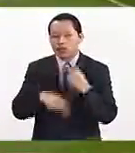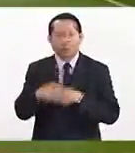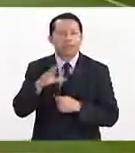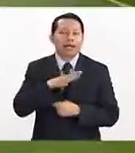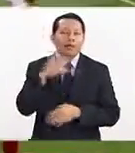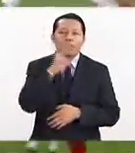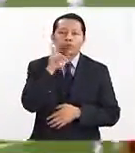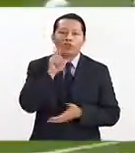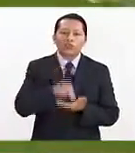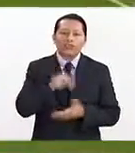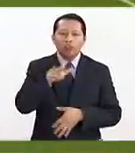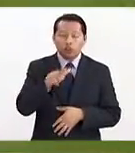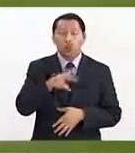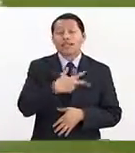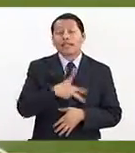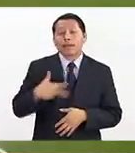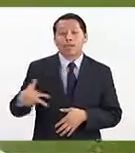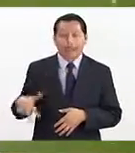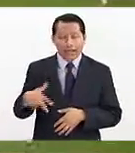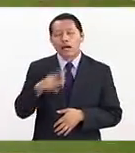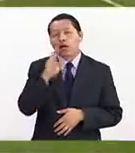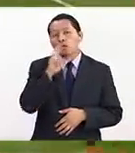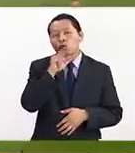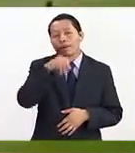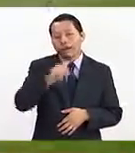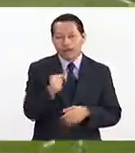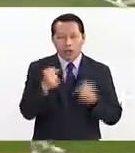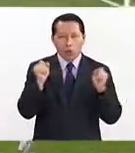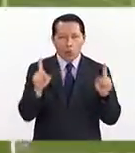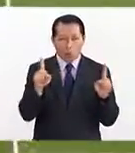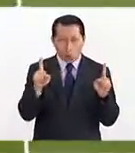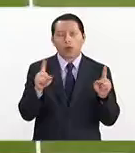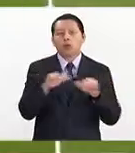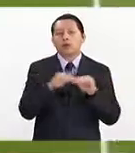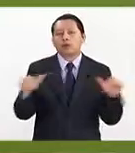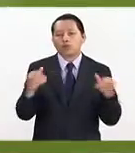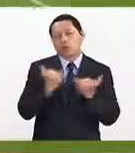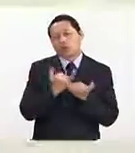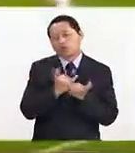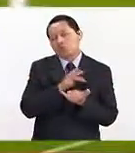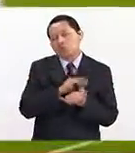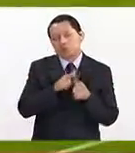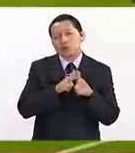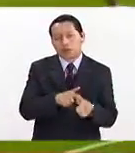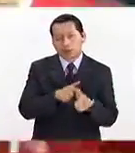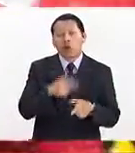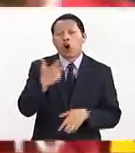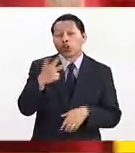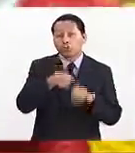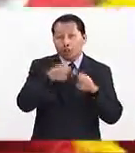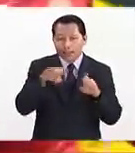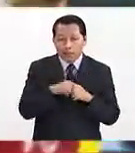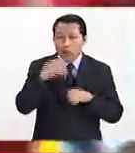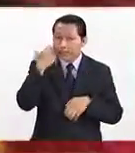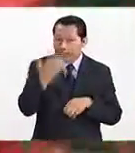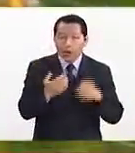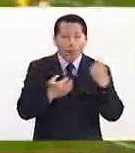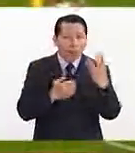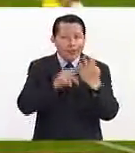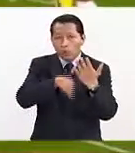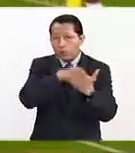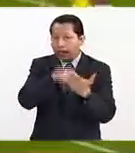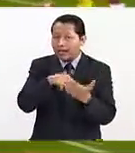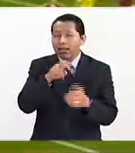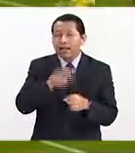2018. Dinamarca empató ante Rumania 1 y con esto aseguran la repesca. Así que 8 equipos van a estar buscando 4 lugares